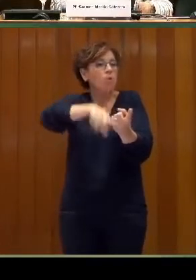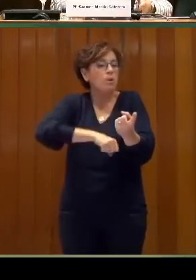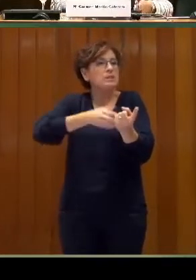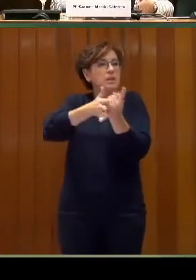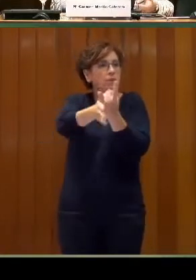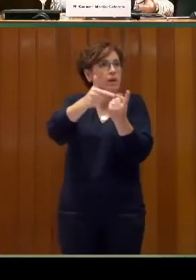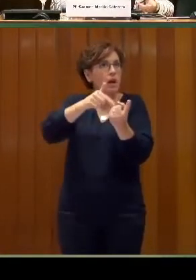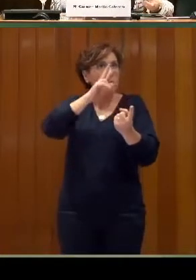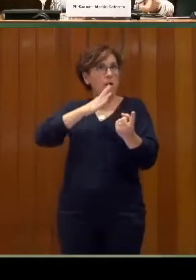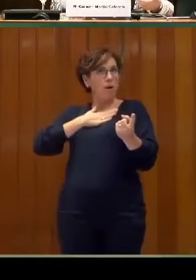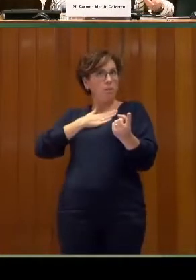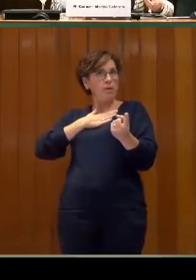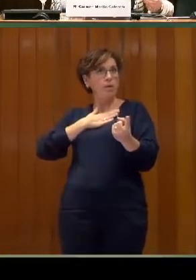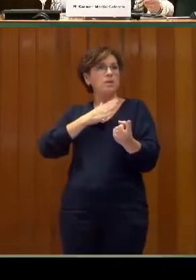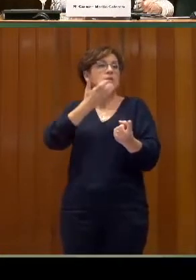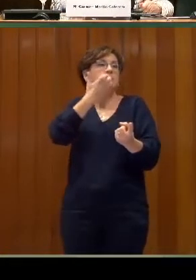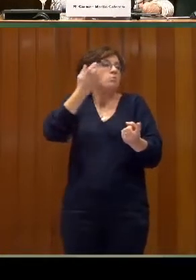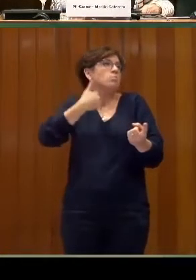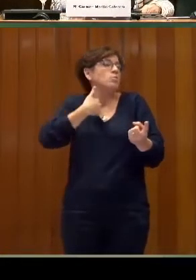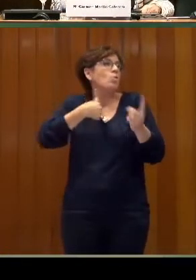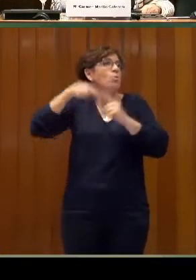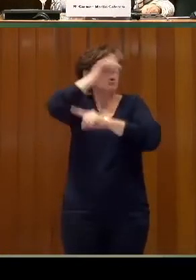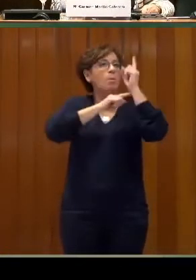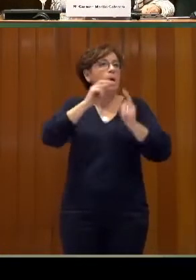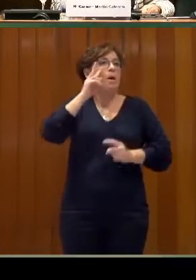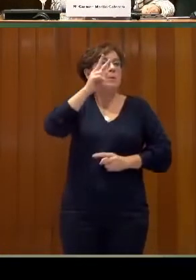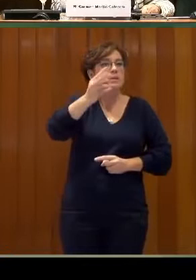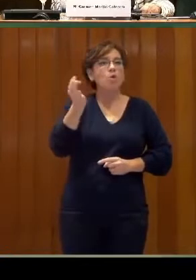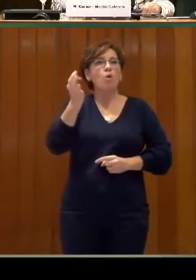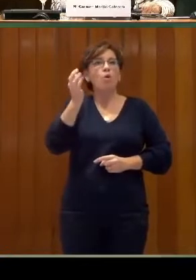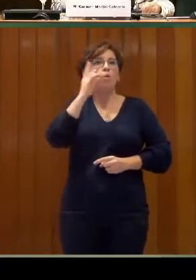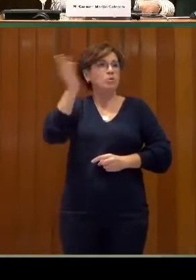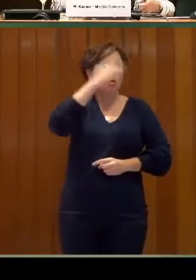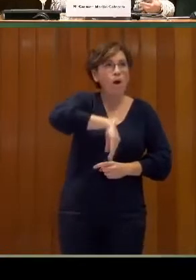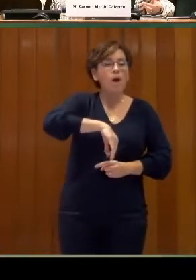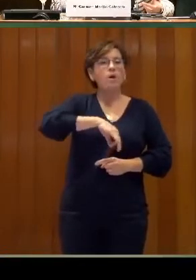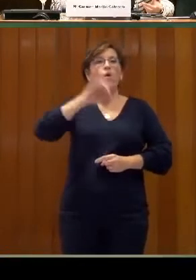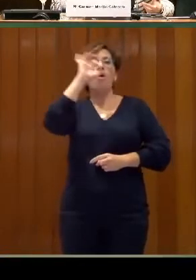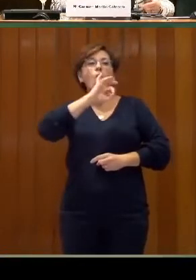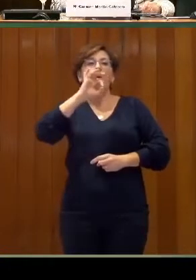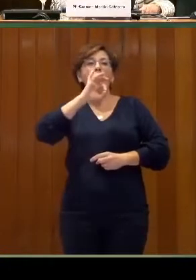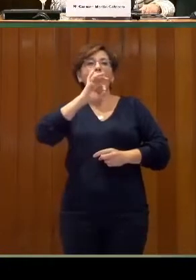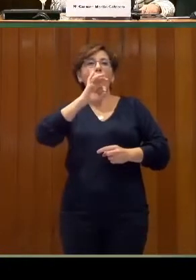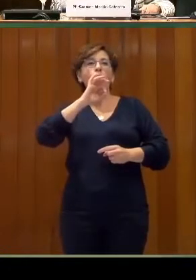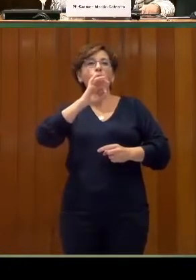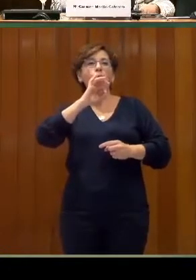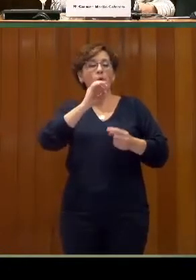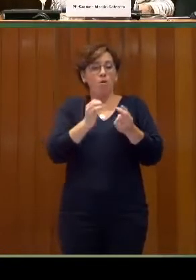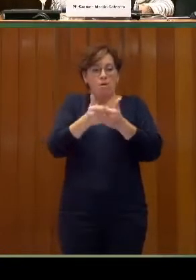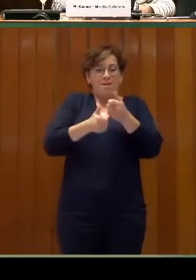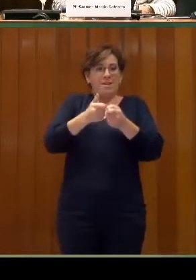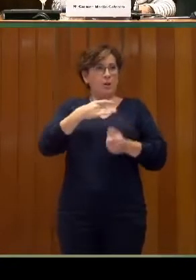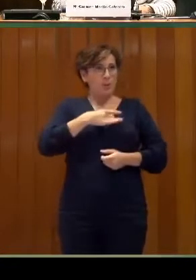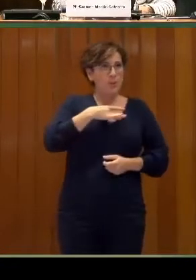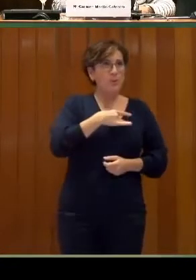bien para una persona que tenga alguna dificultad de visión parcial, nula, audición parcial o nula, dificultad moderada o severa para la manipulación